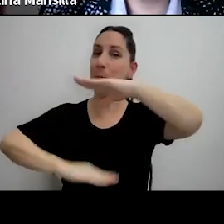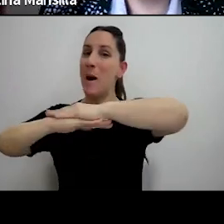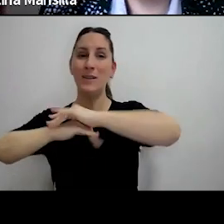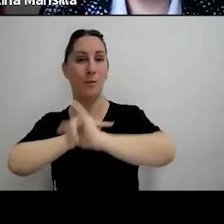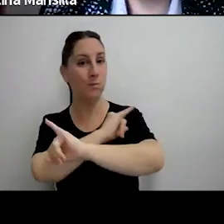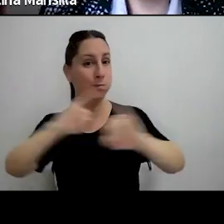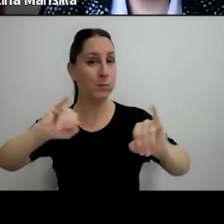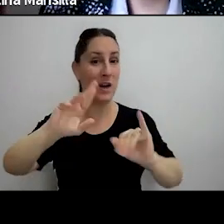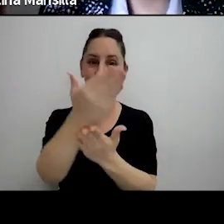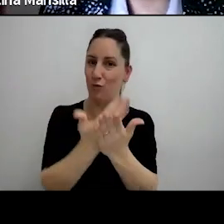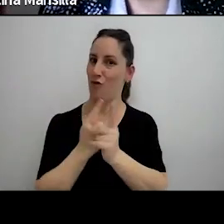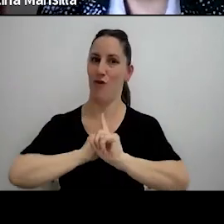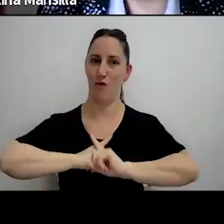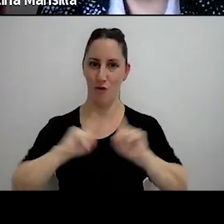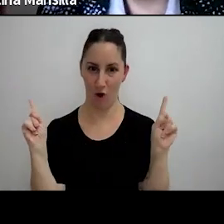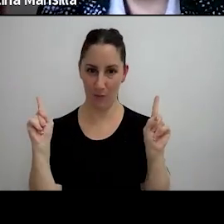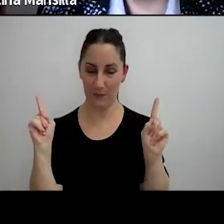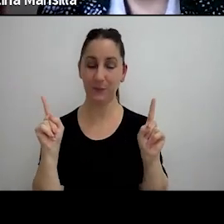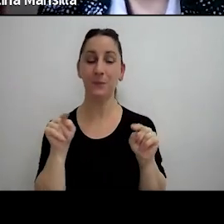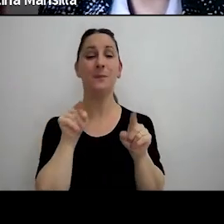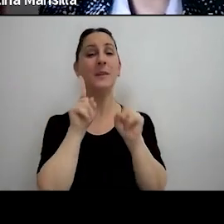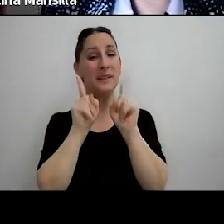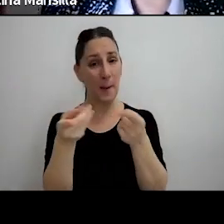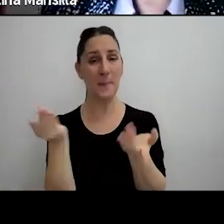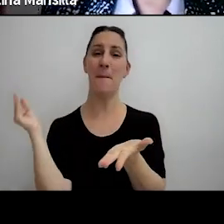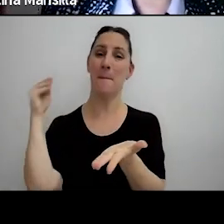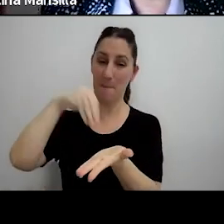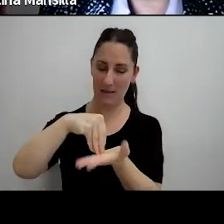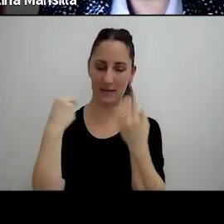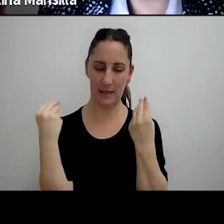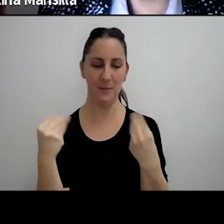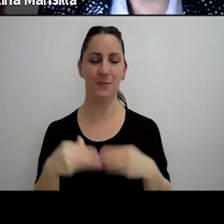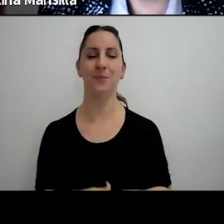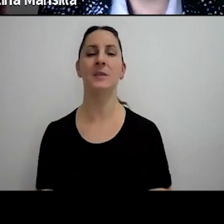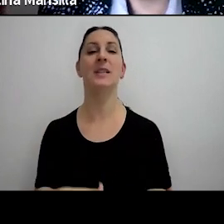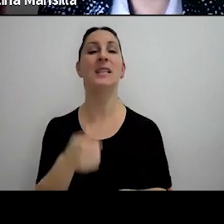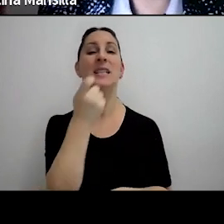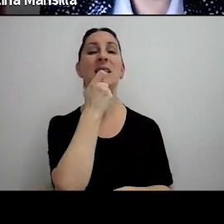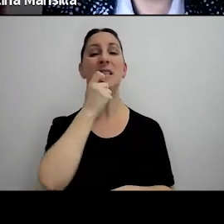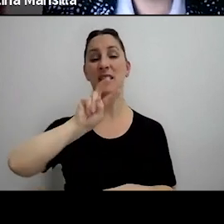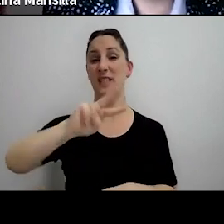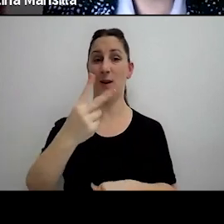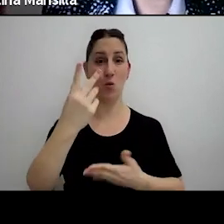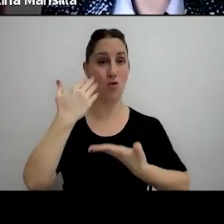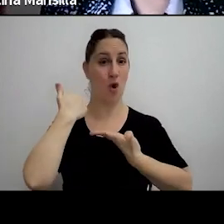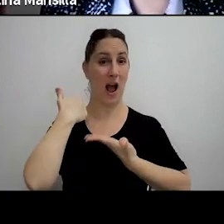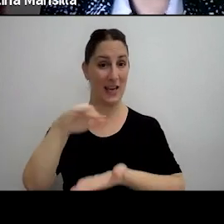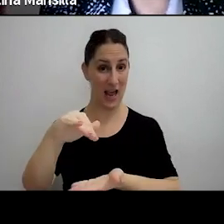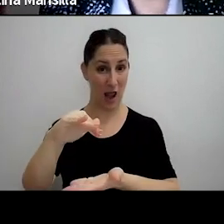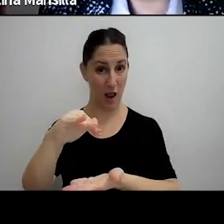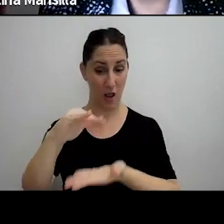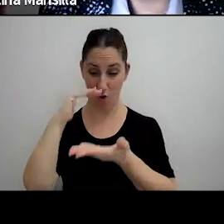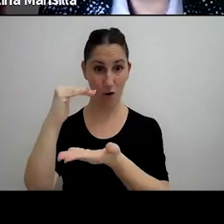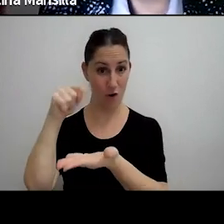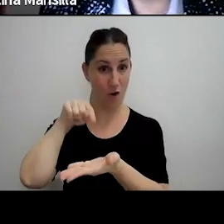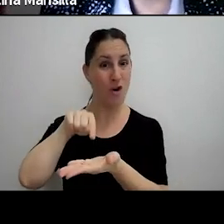en la resolución y esto a su vez agrega que si sobre ese segundo aguinaldo como les decía yo